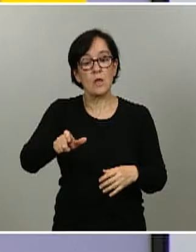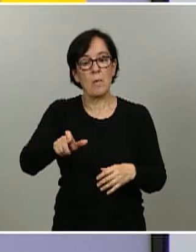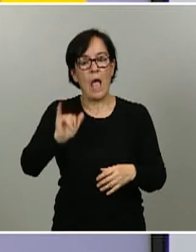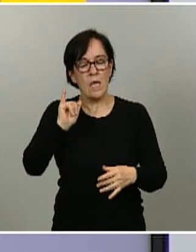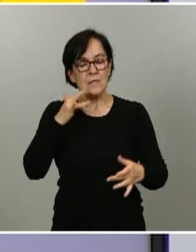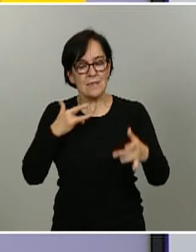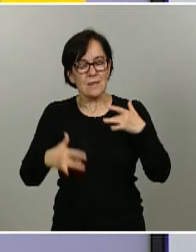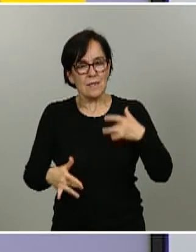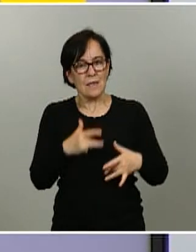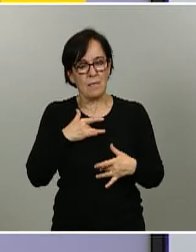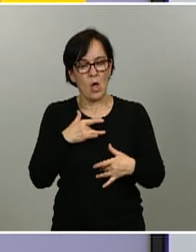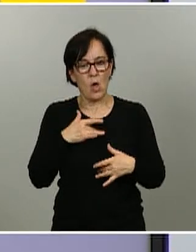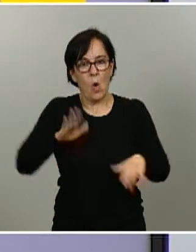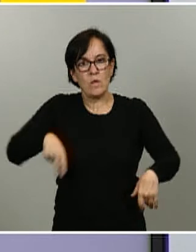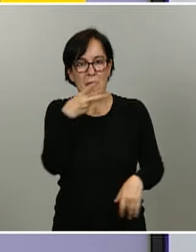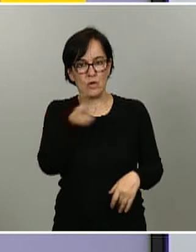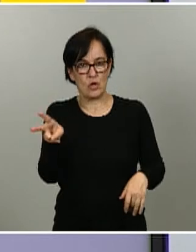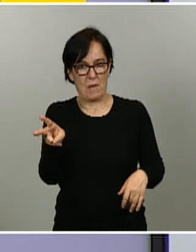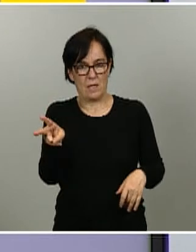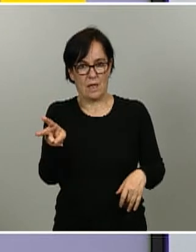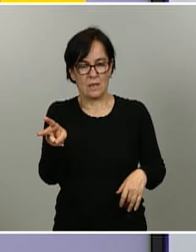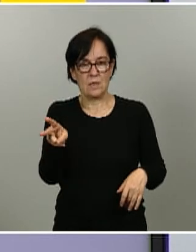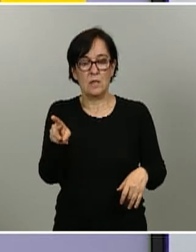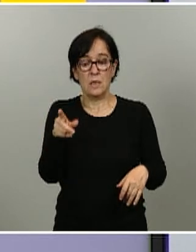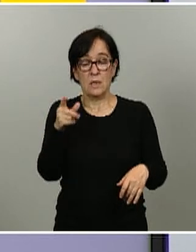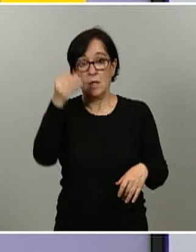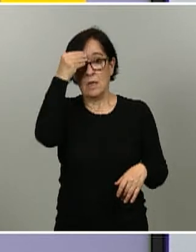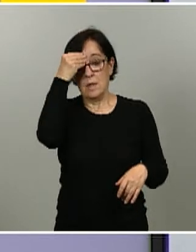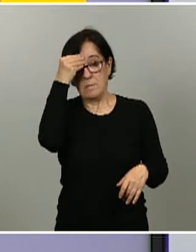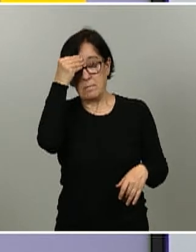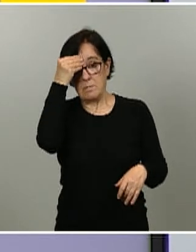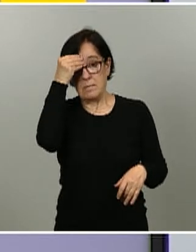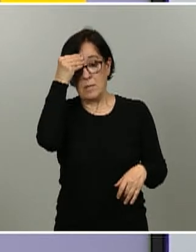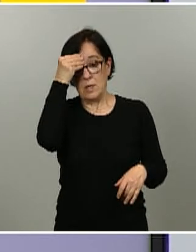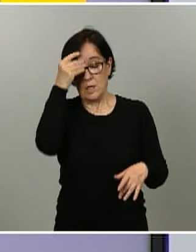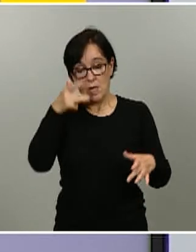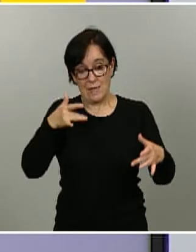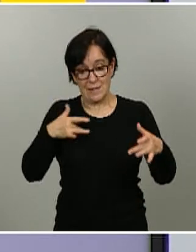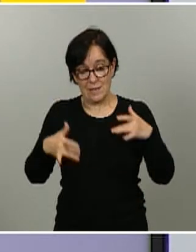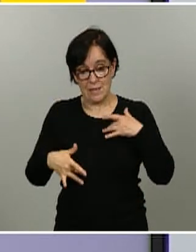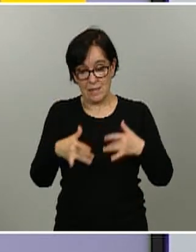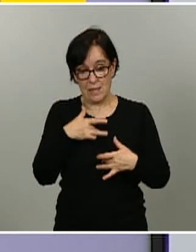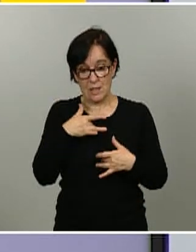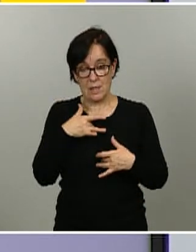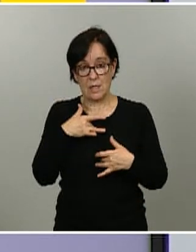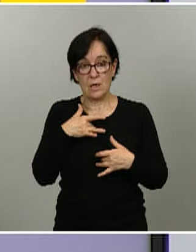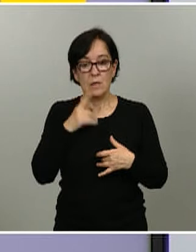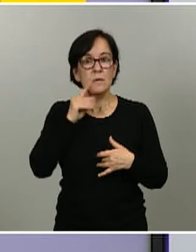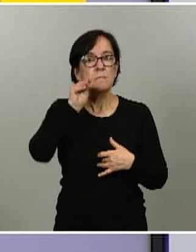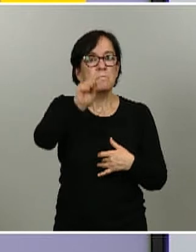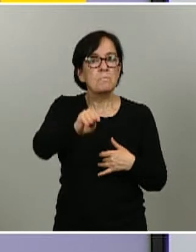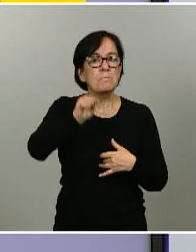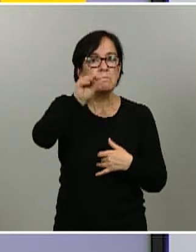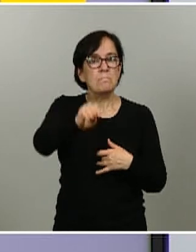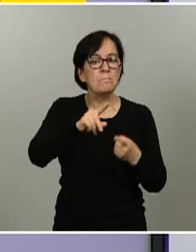las dos últimas semanas y teniendo en cuenta los síntomas por los que hemos preguntado y la